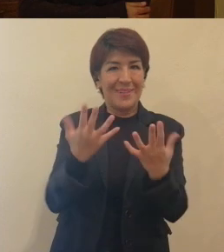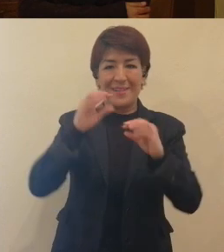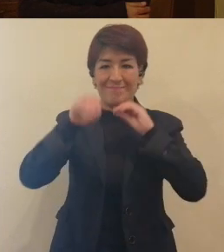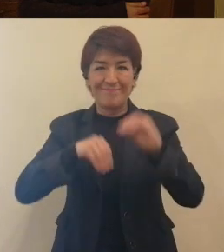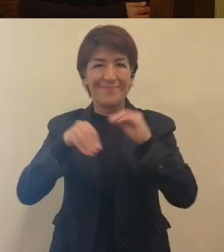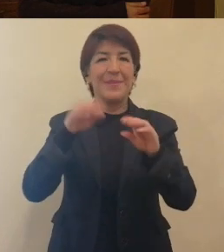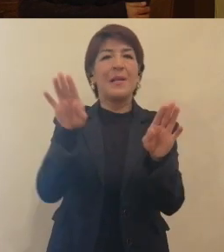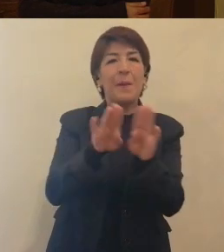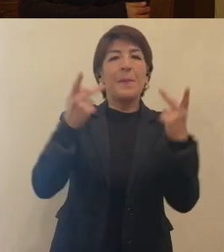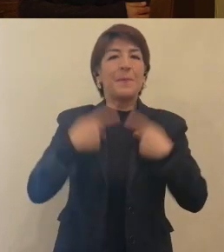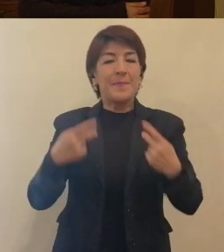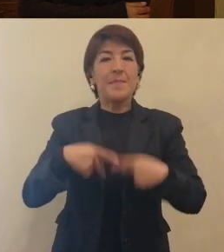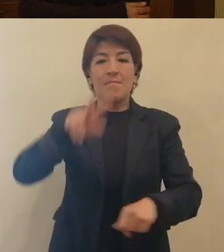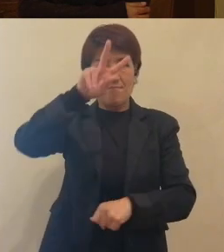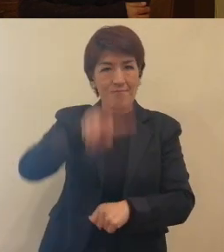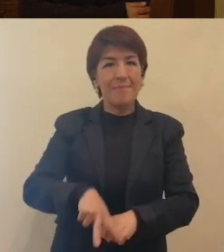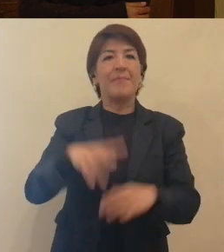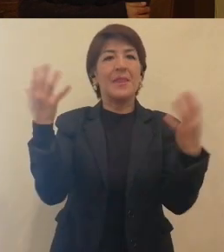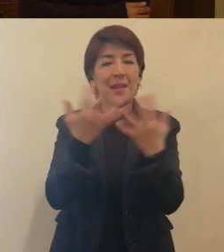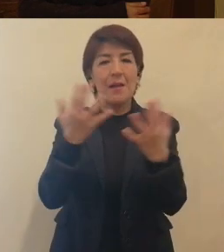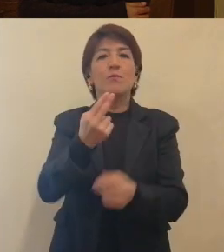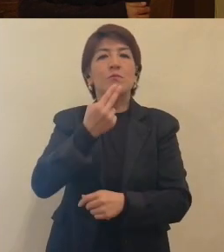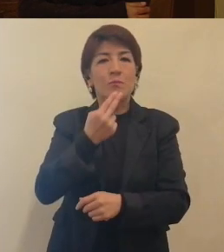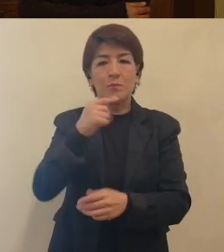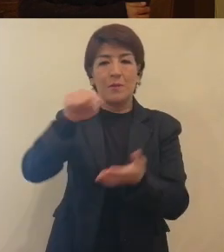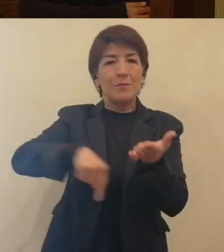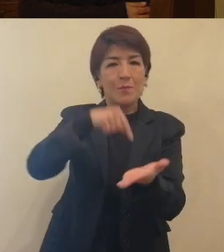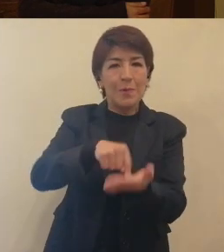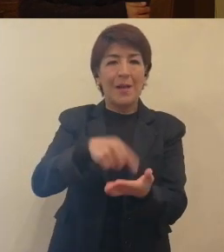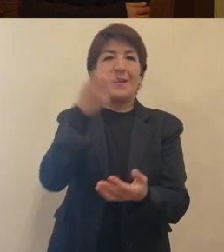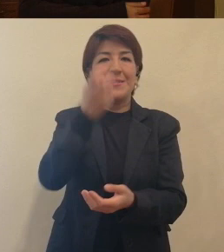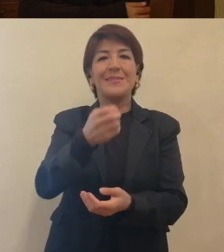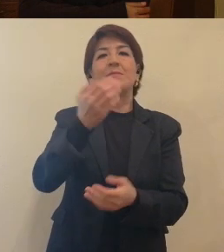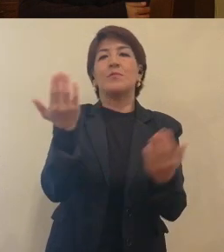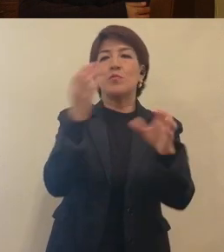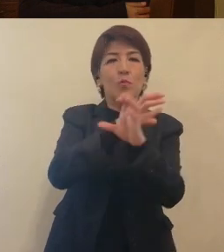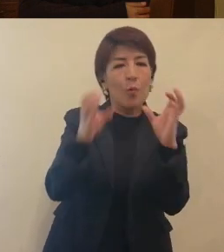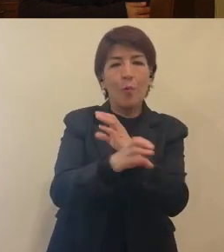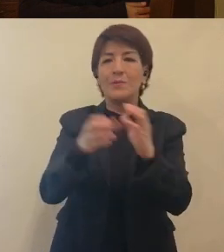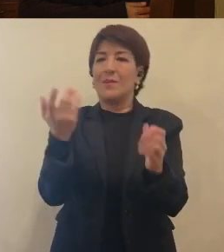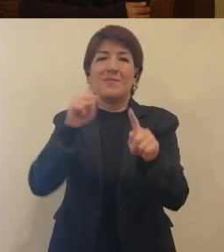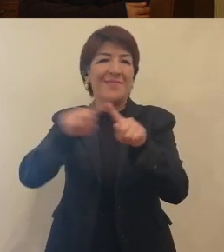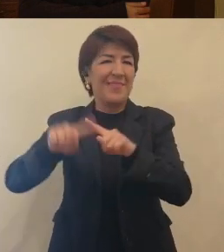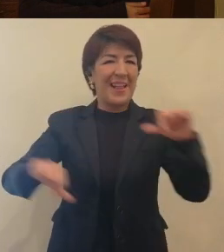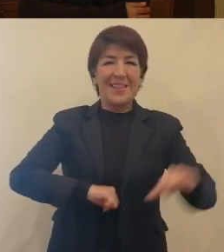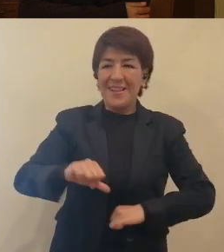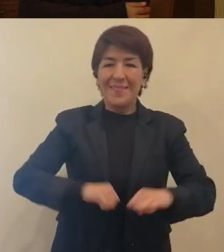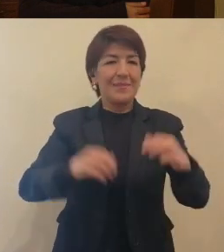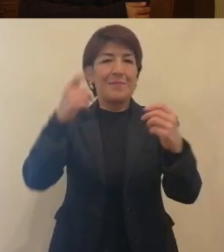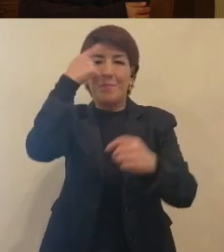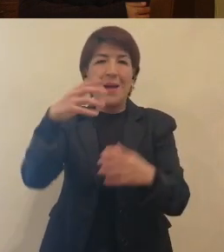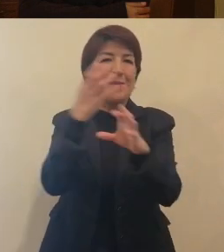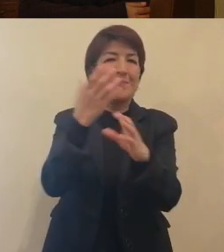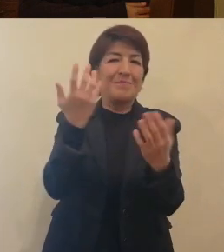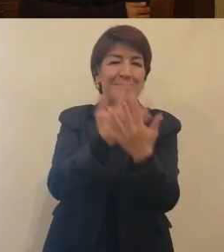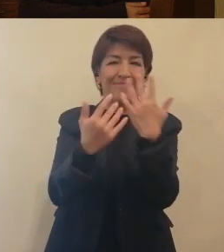las personas que realmente usan los espacios, que usan las cosas, que tienen acceso a los servicios y